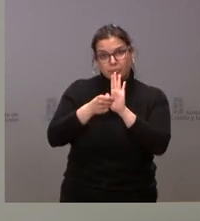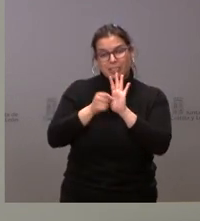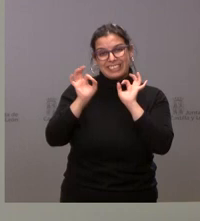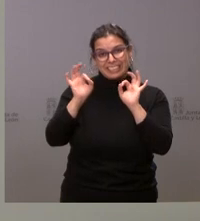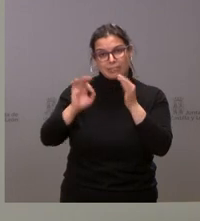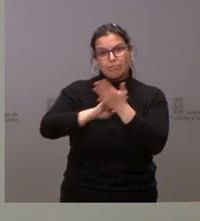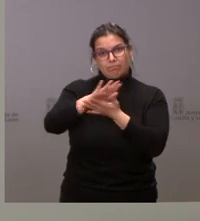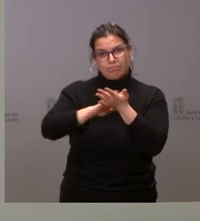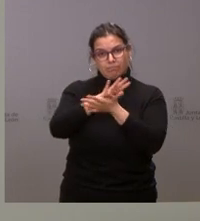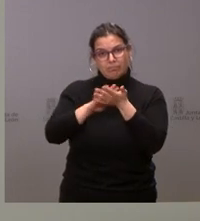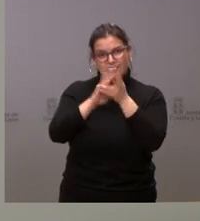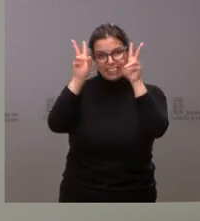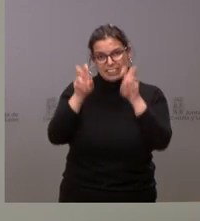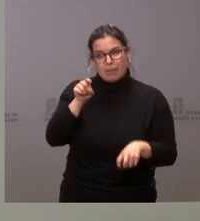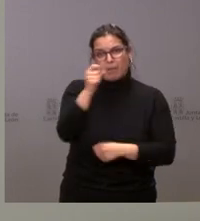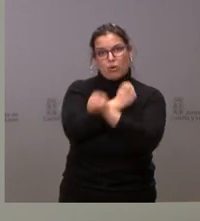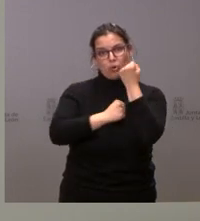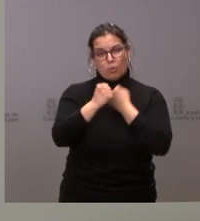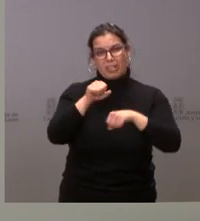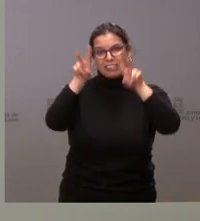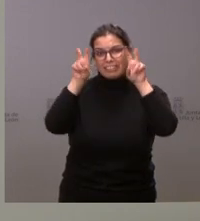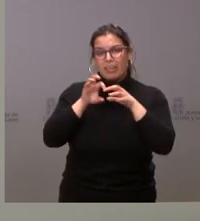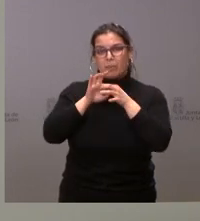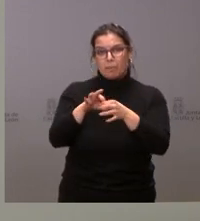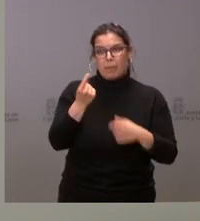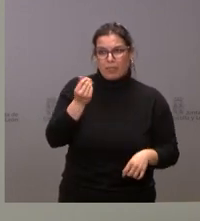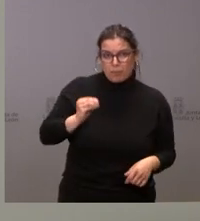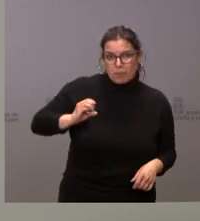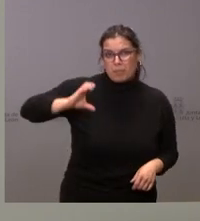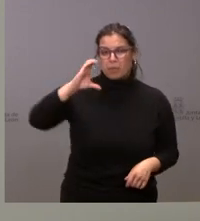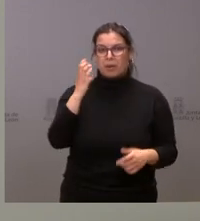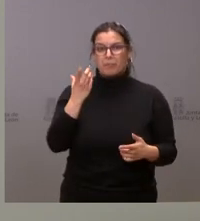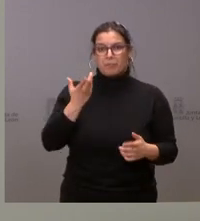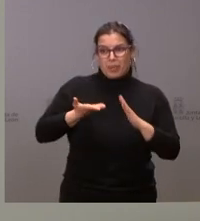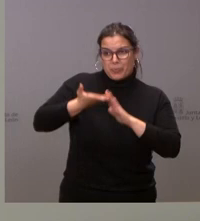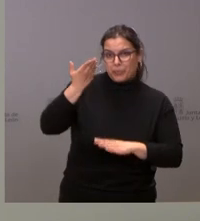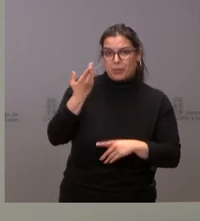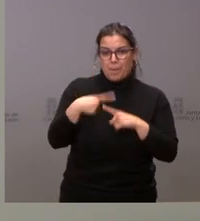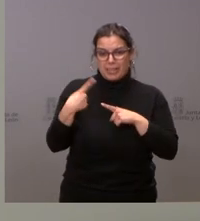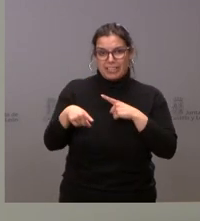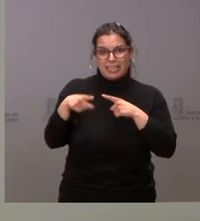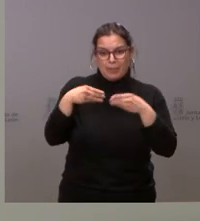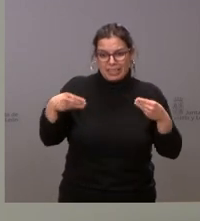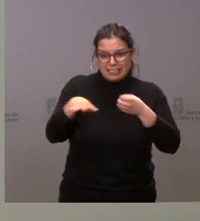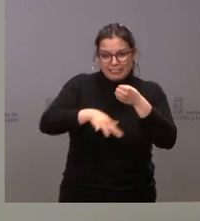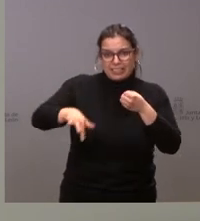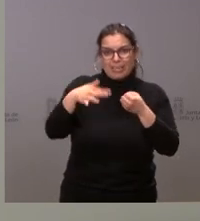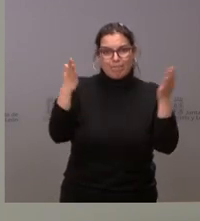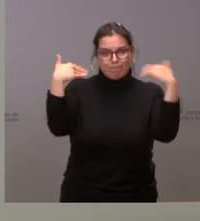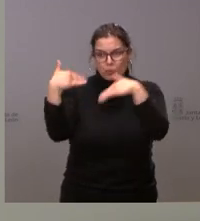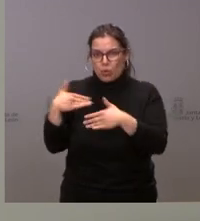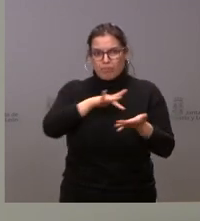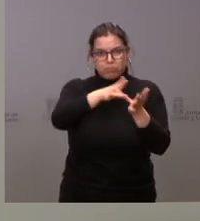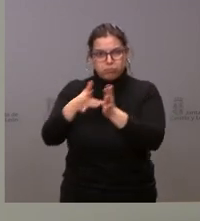específico la cuestión económica, la cuestión relativa a la inflación, la escasez de materias primas, el acceso a la